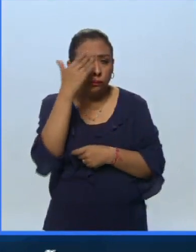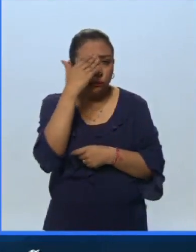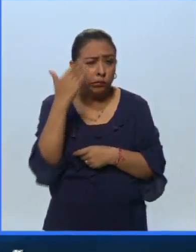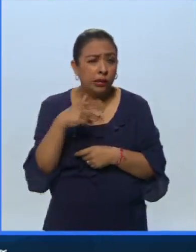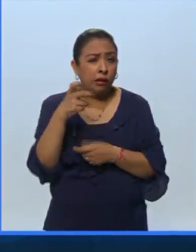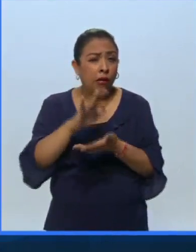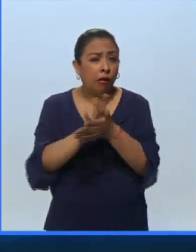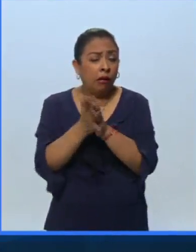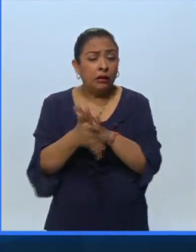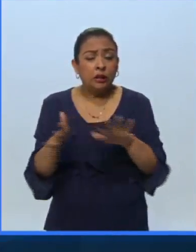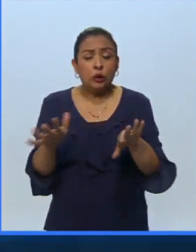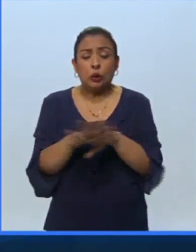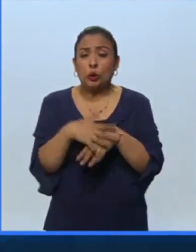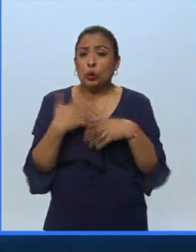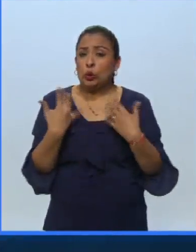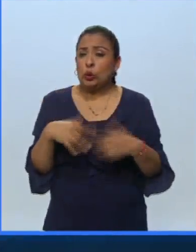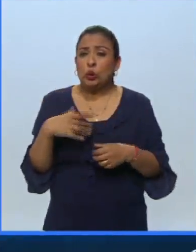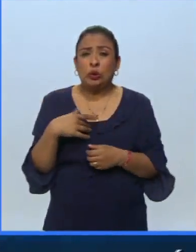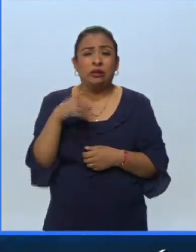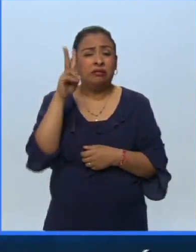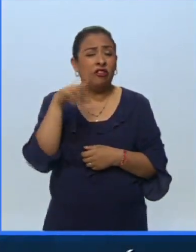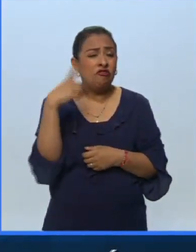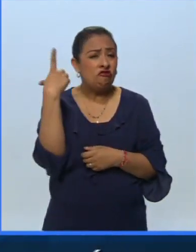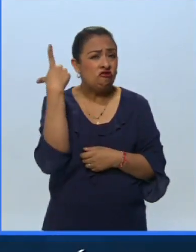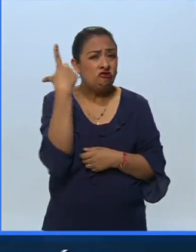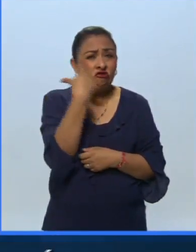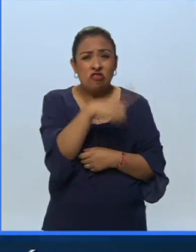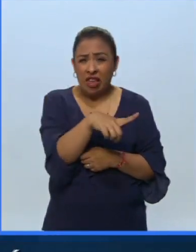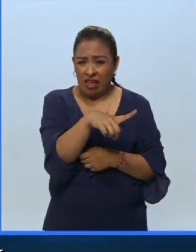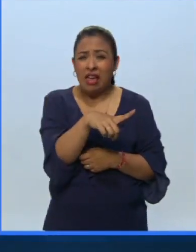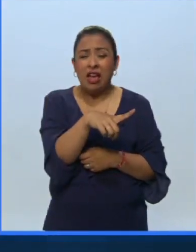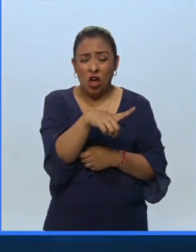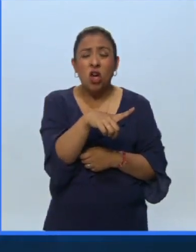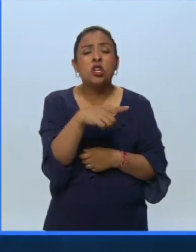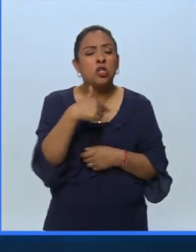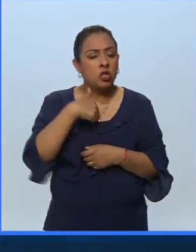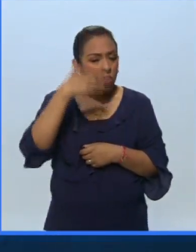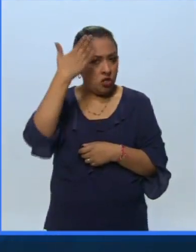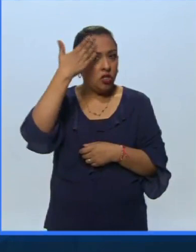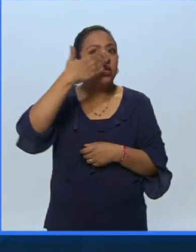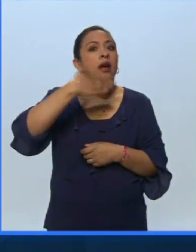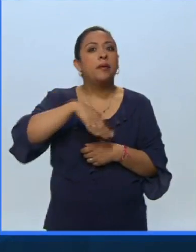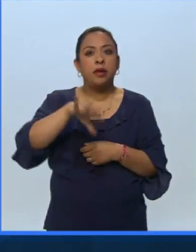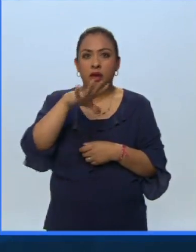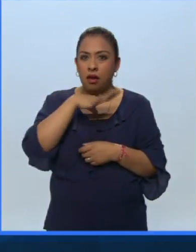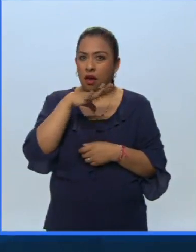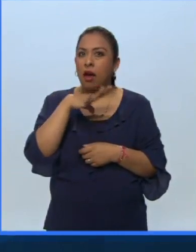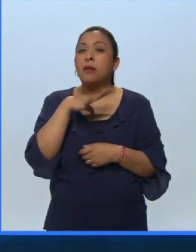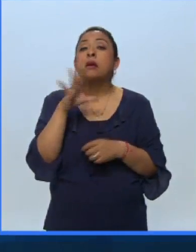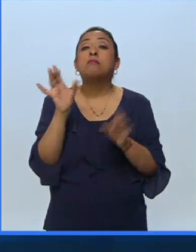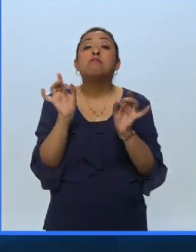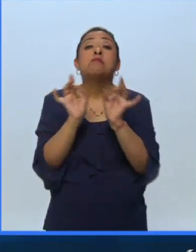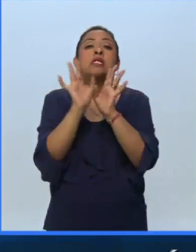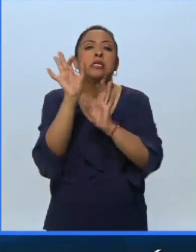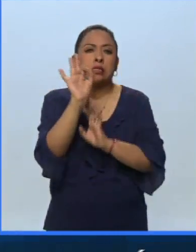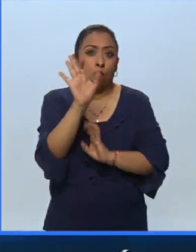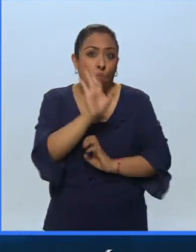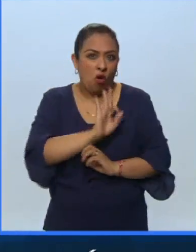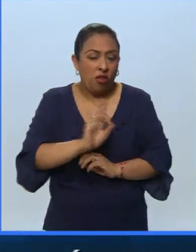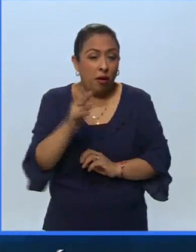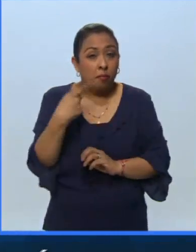está volviendo una cosa súper dramática yo sabía que había mucha probabilidad pero